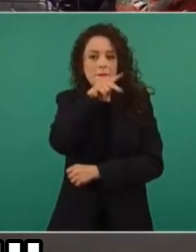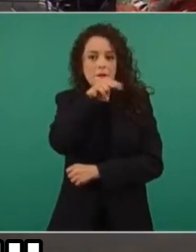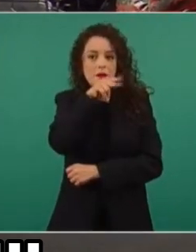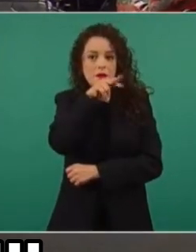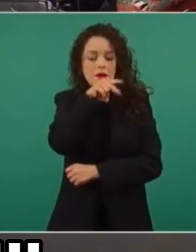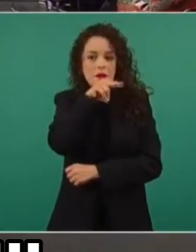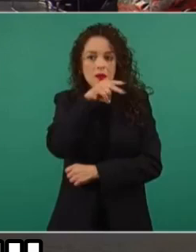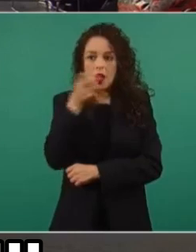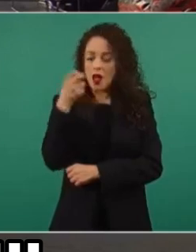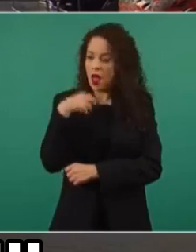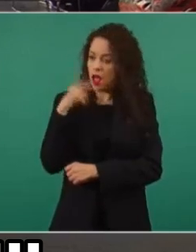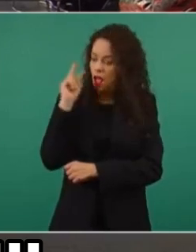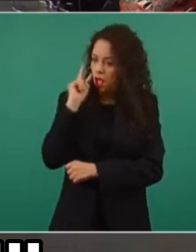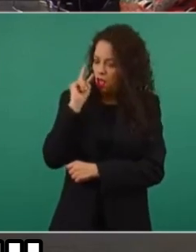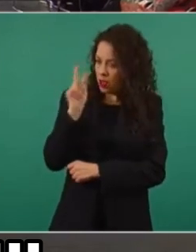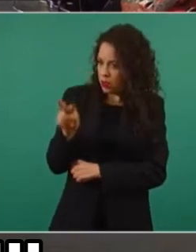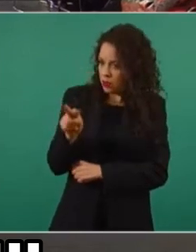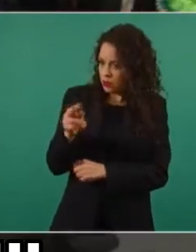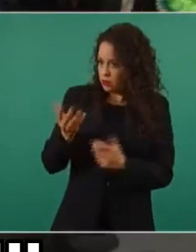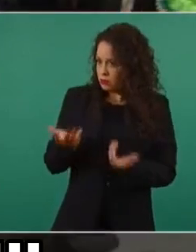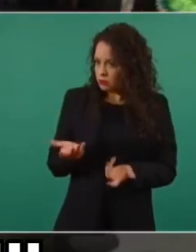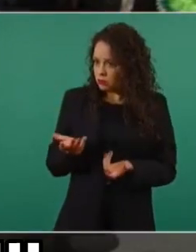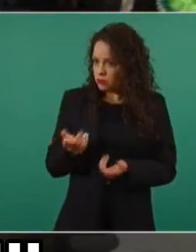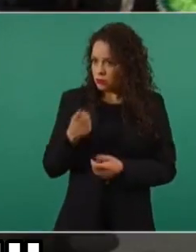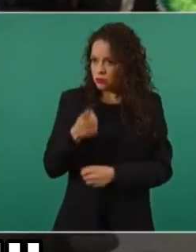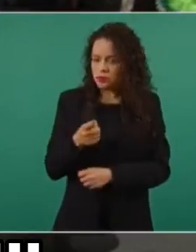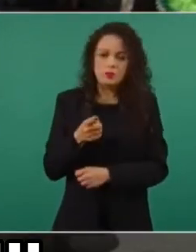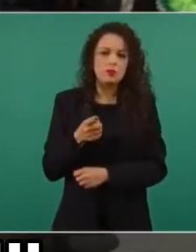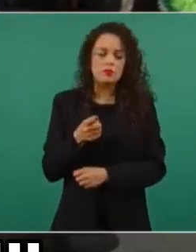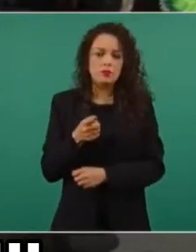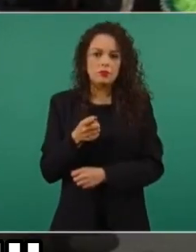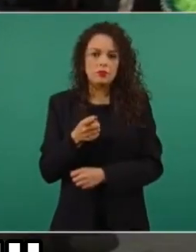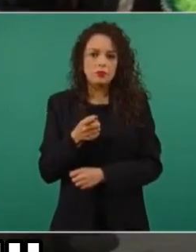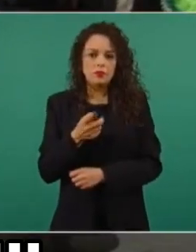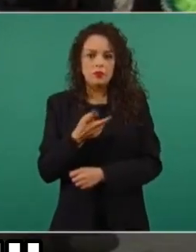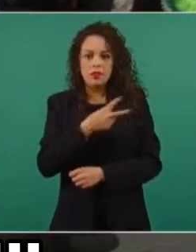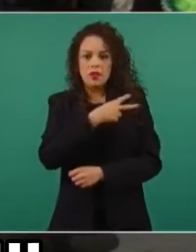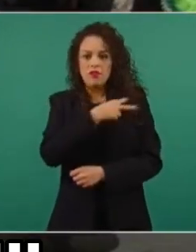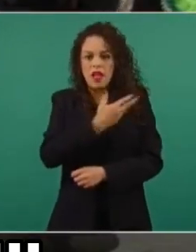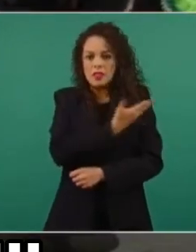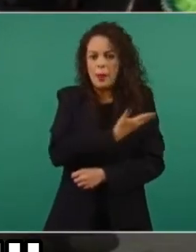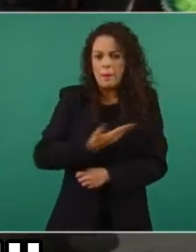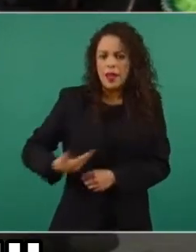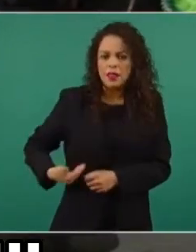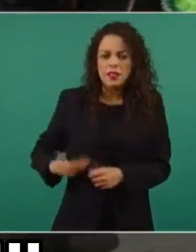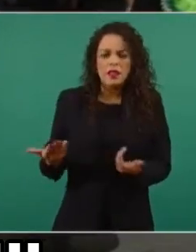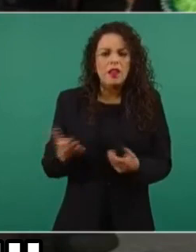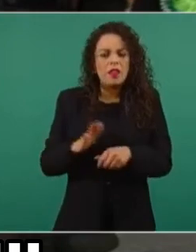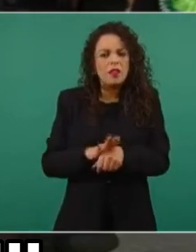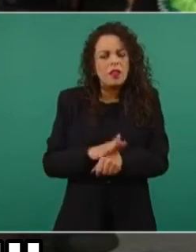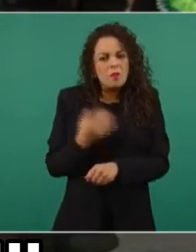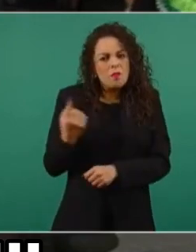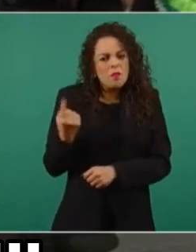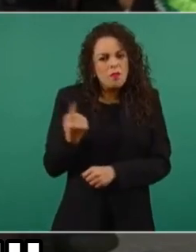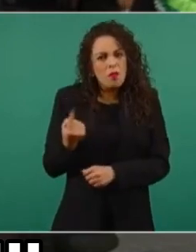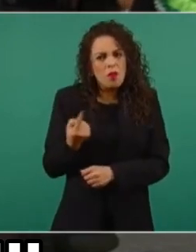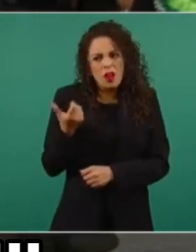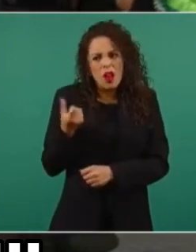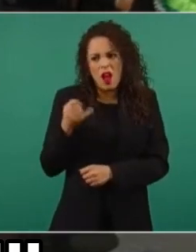que la vicepresidenta tomó, no sé en calidad de qué habrá ido, porque